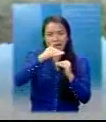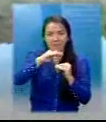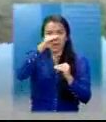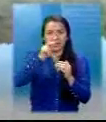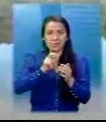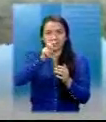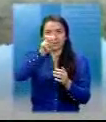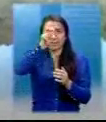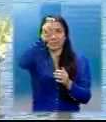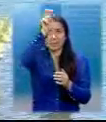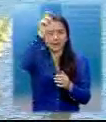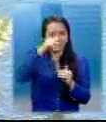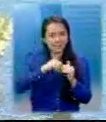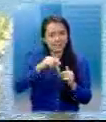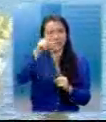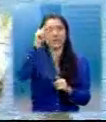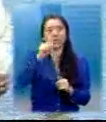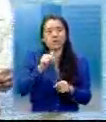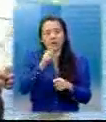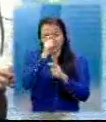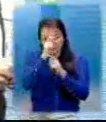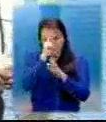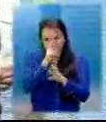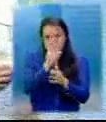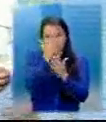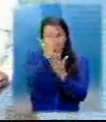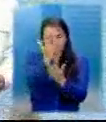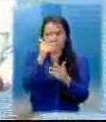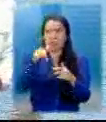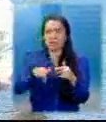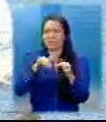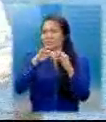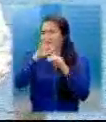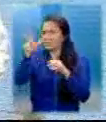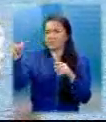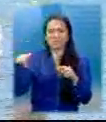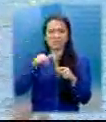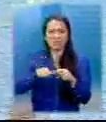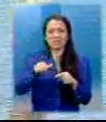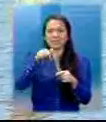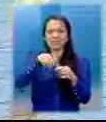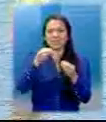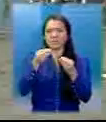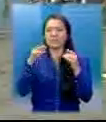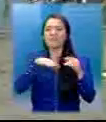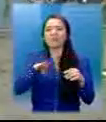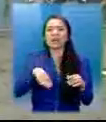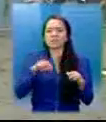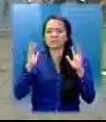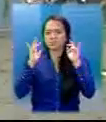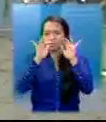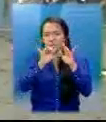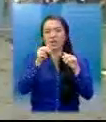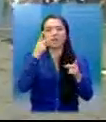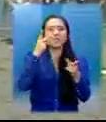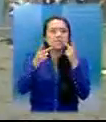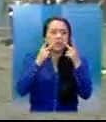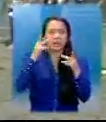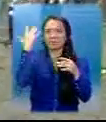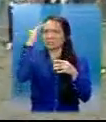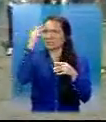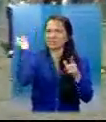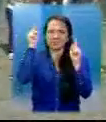que es utilizado para ceremonias mayas por las diferentes etnias de la región, por lo cual es un atractivo del turismo nacional e